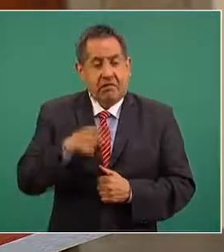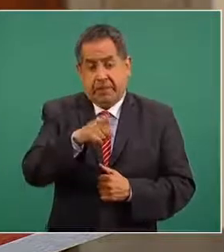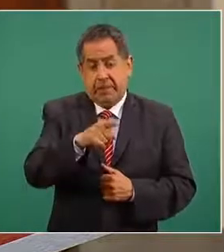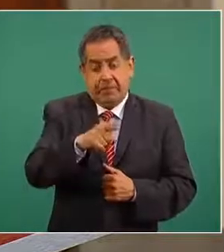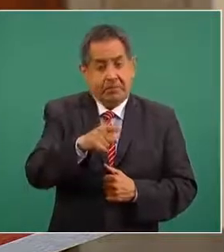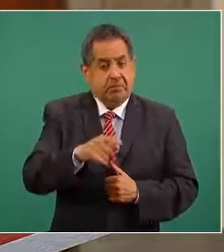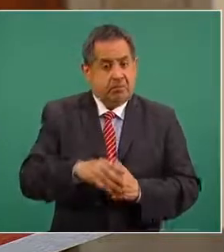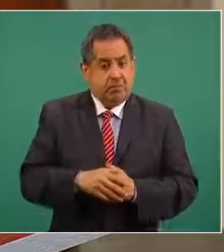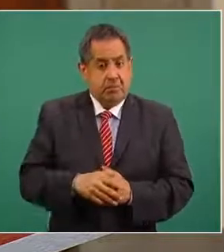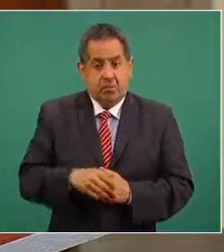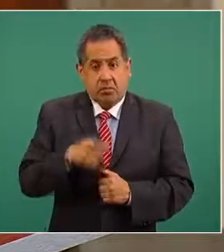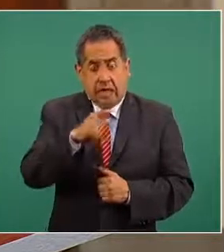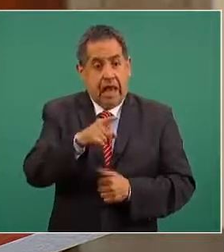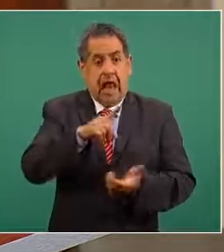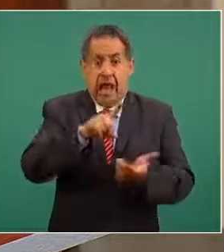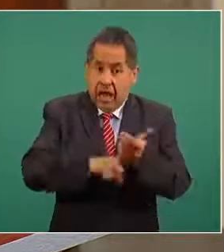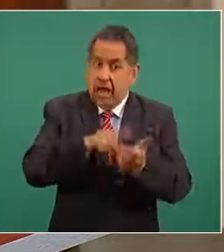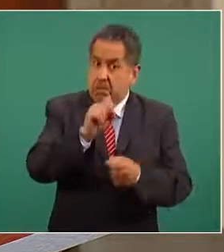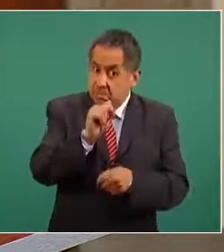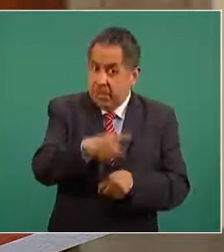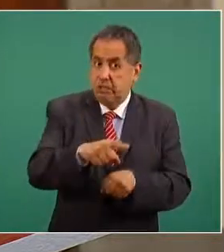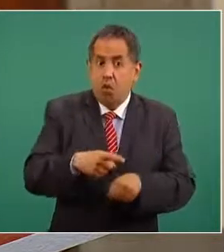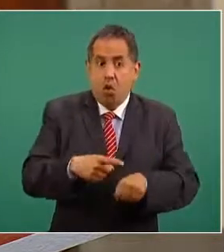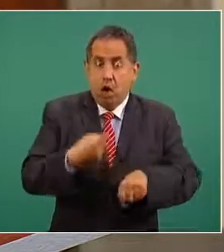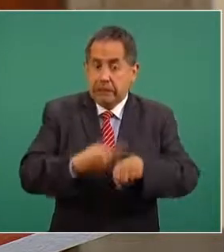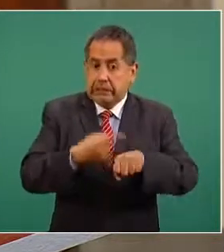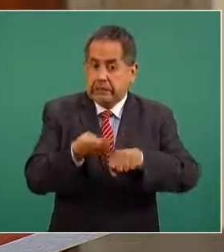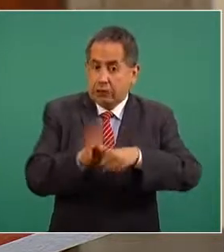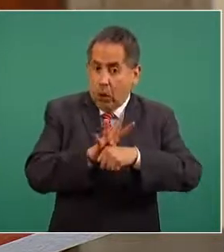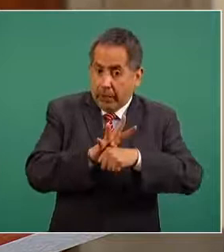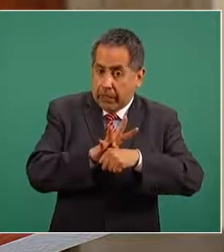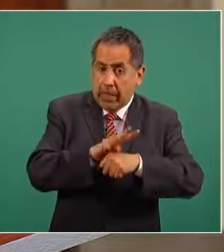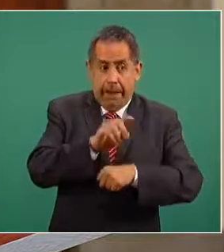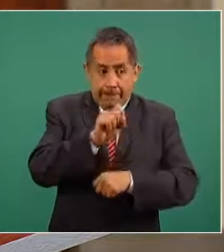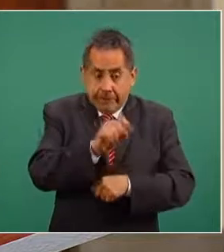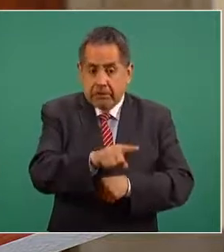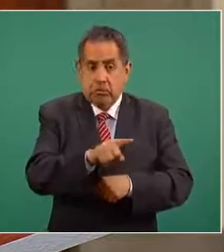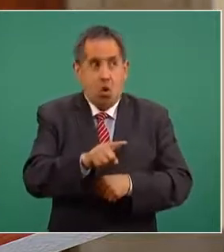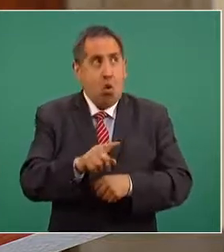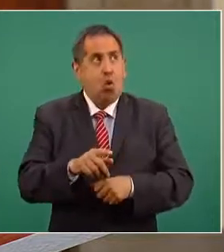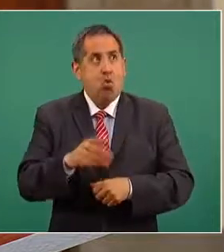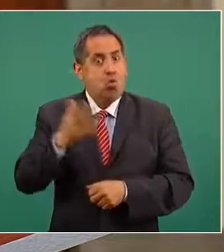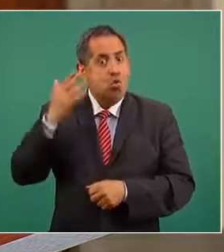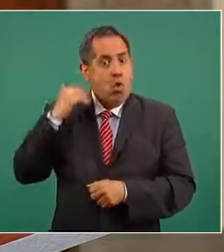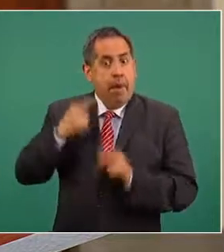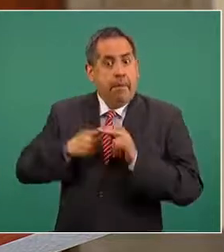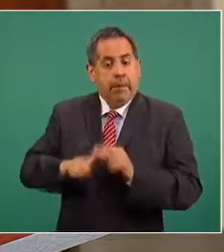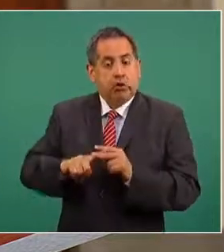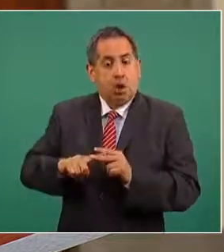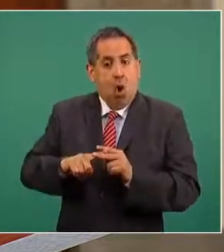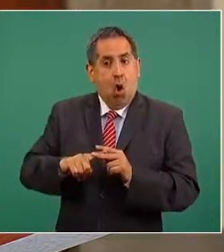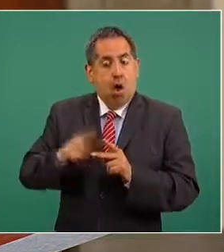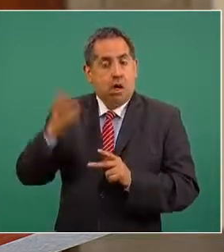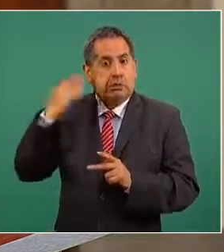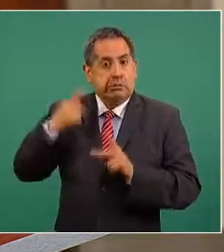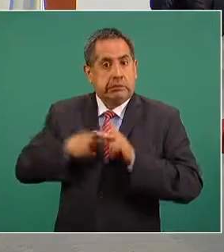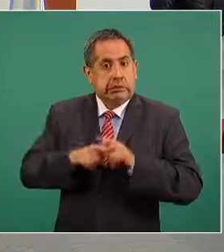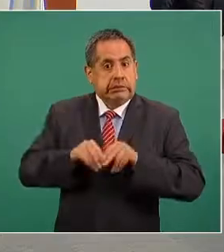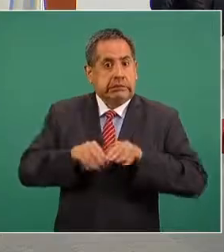padeció de COVID desde el principio de la pandemia